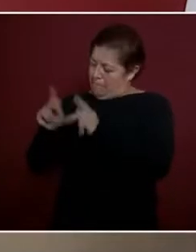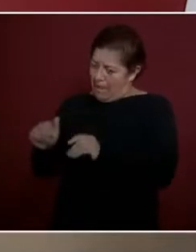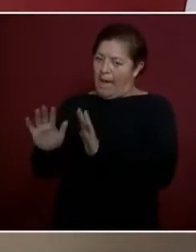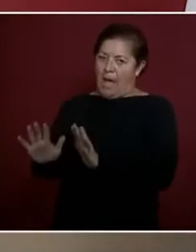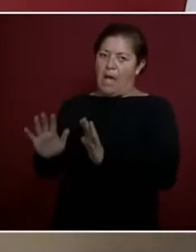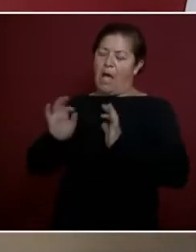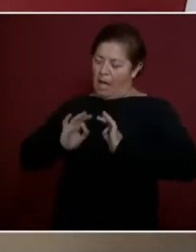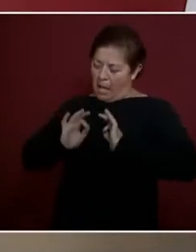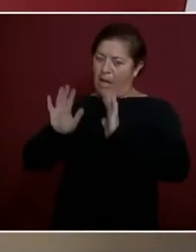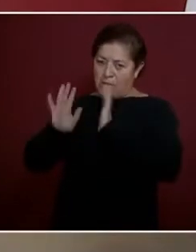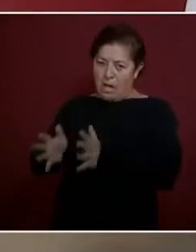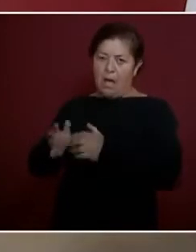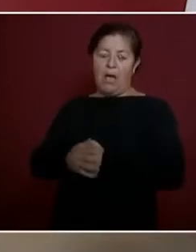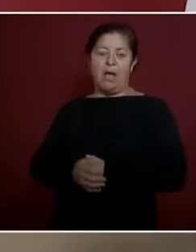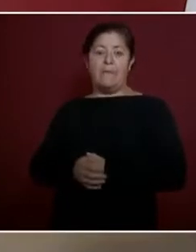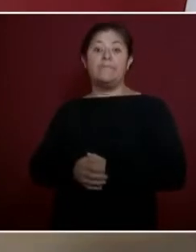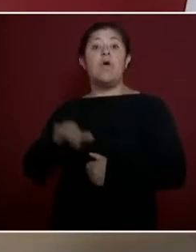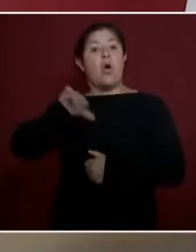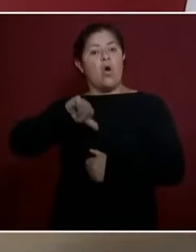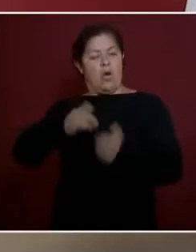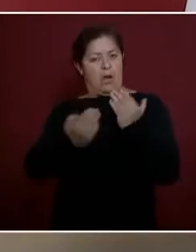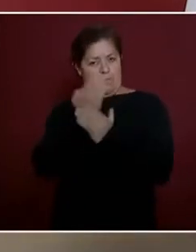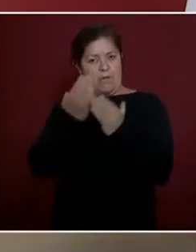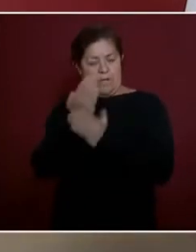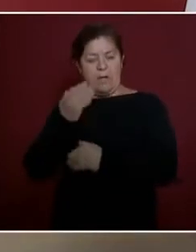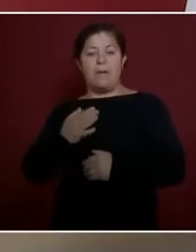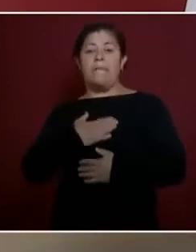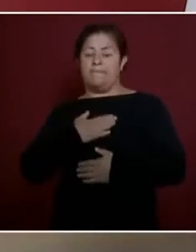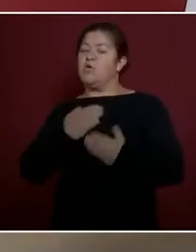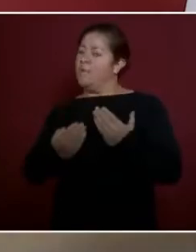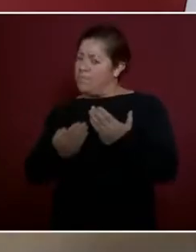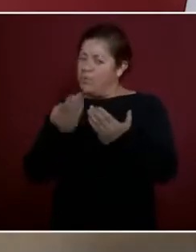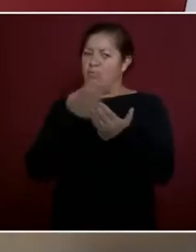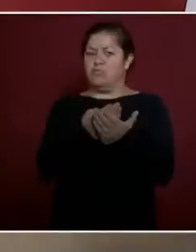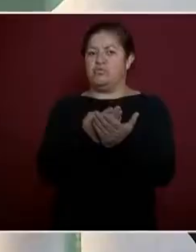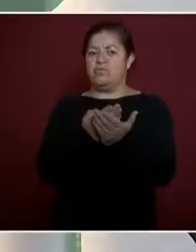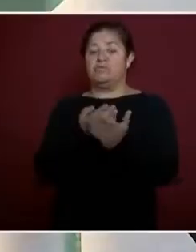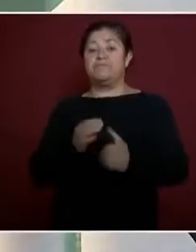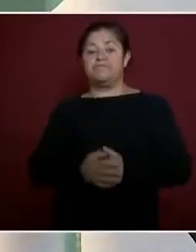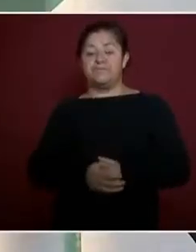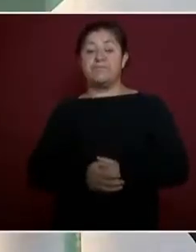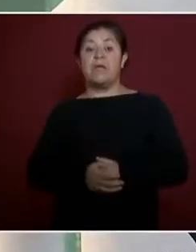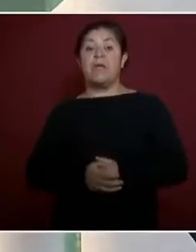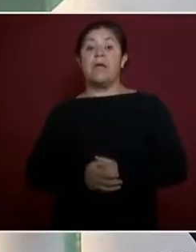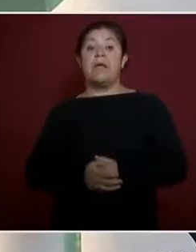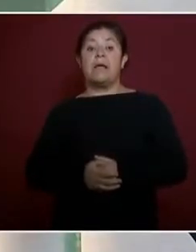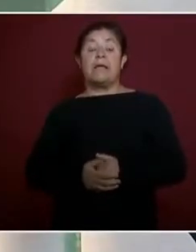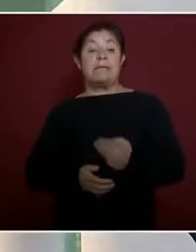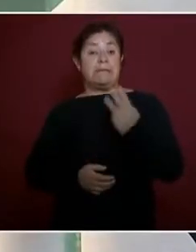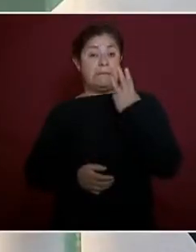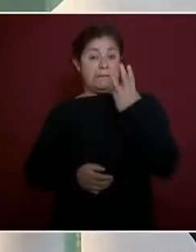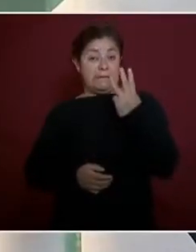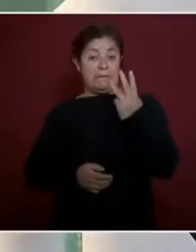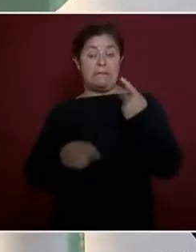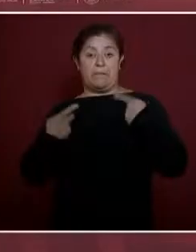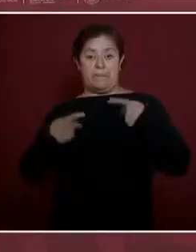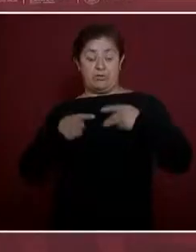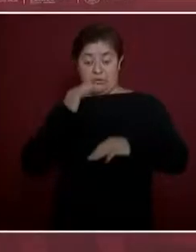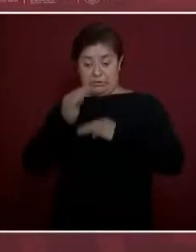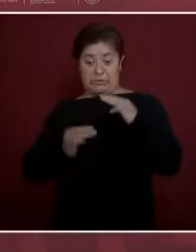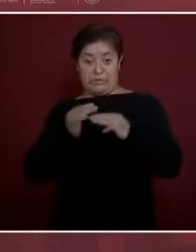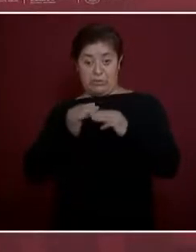que ayudaran tres personalidades del mundo,